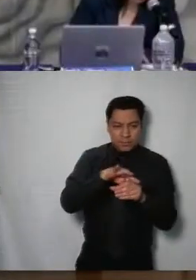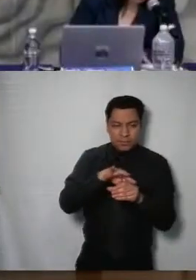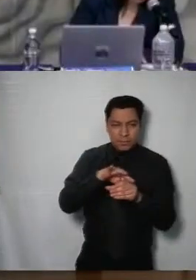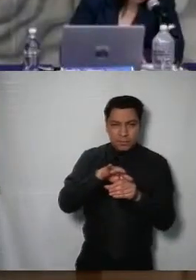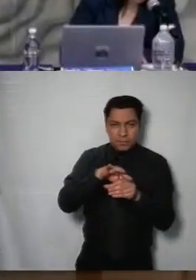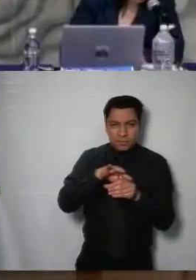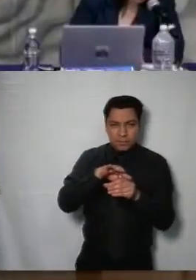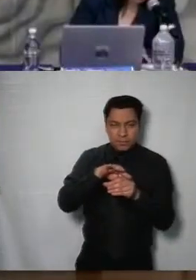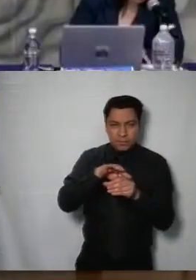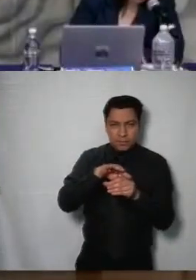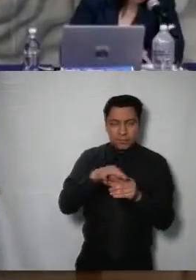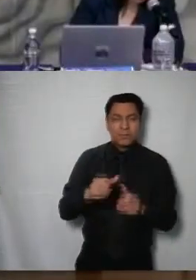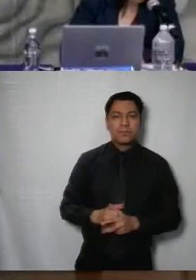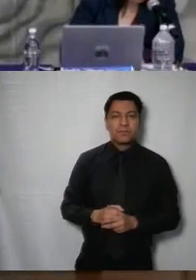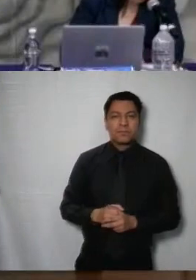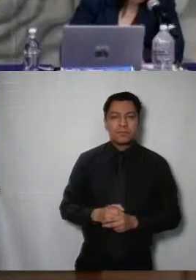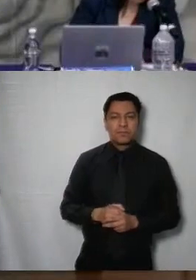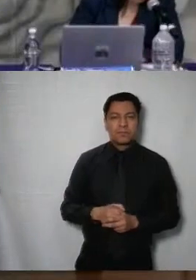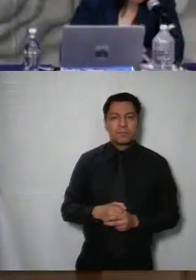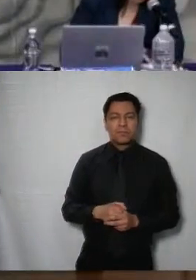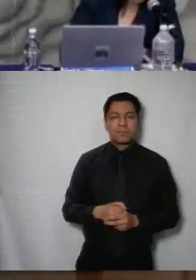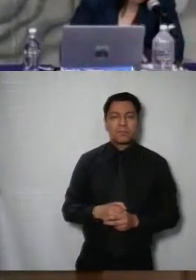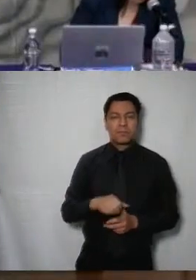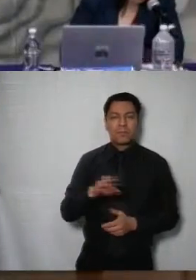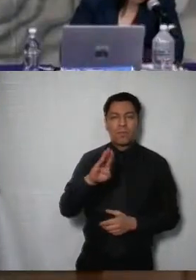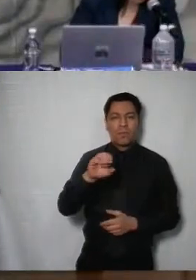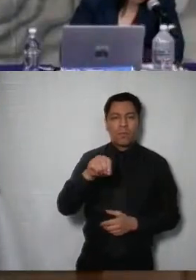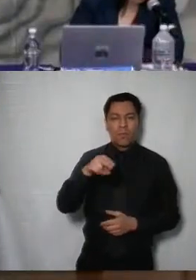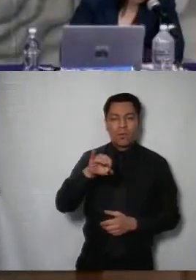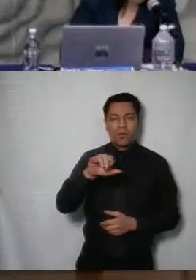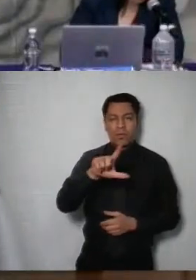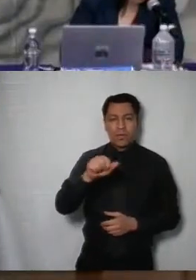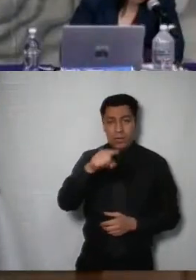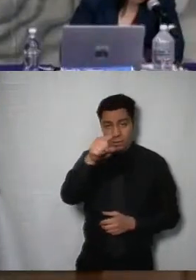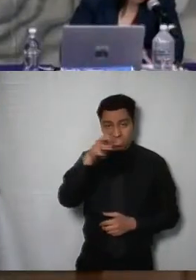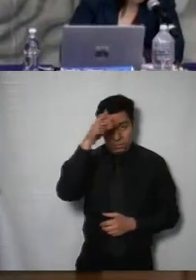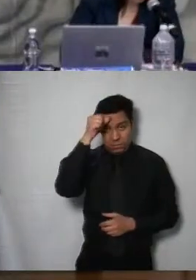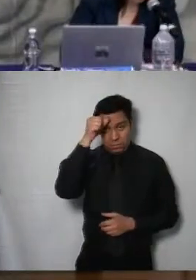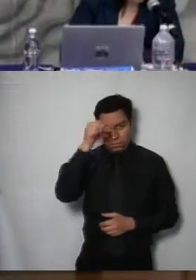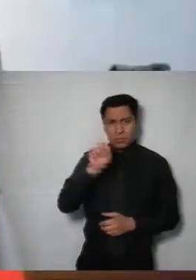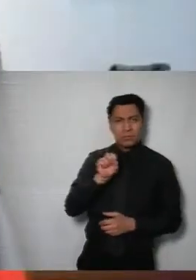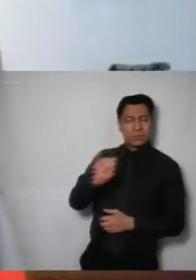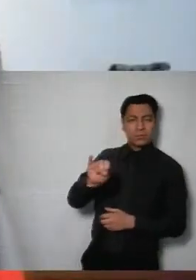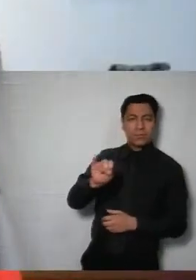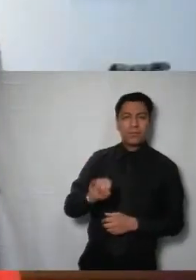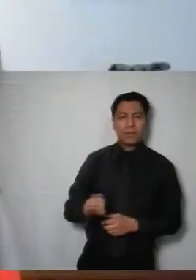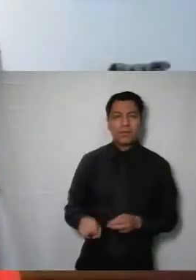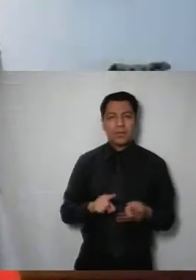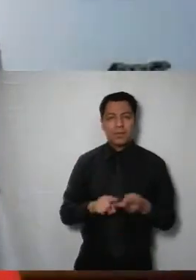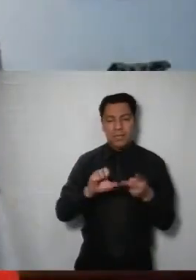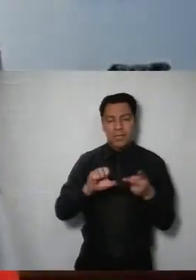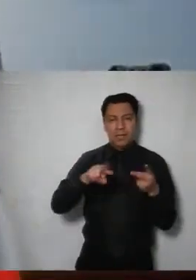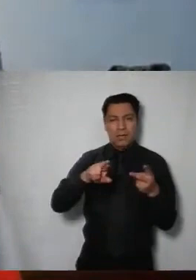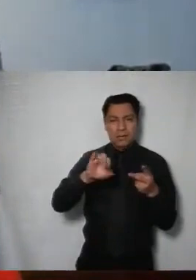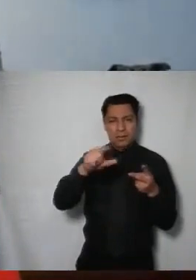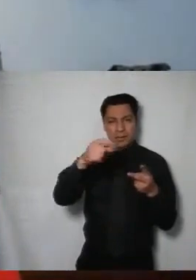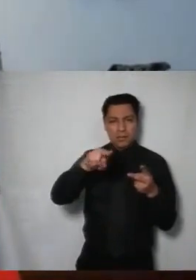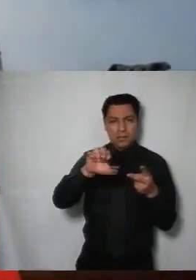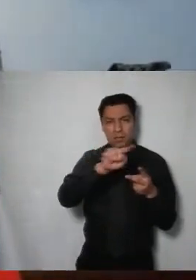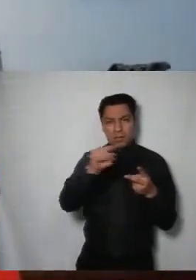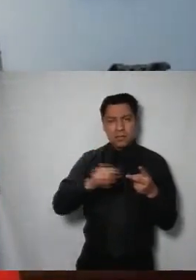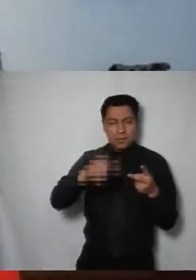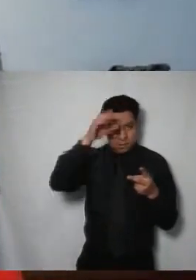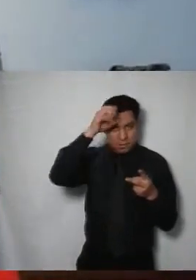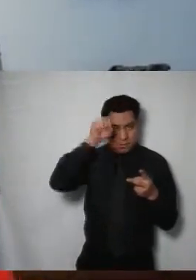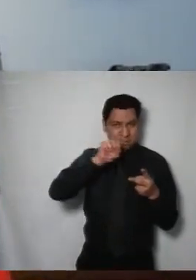comisionados le solicito expresar el sentido de su voto Comisionado Bonilla A favor Comisionada Enríquez A